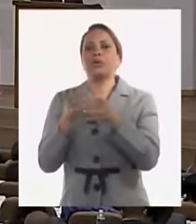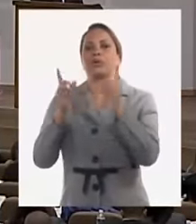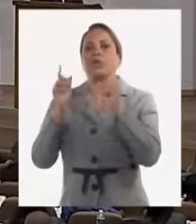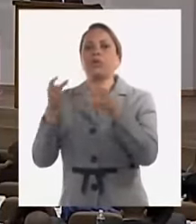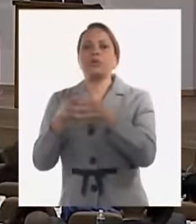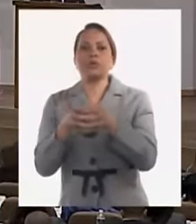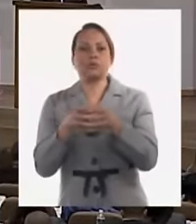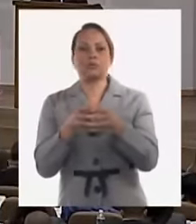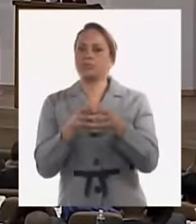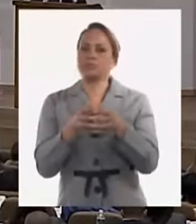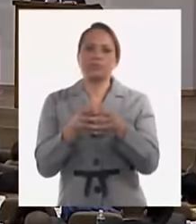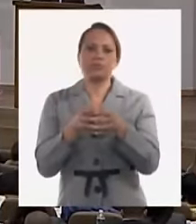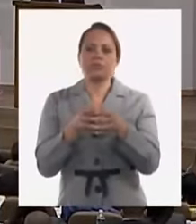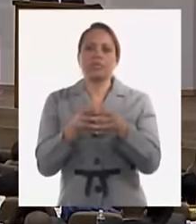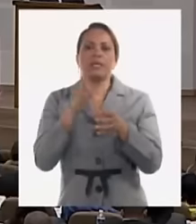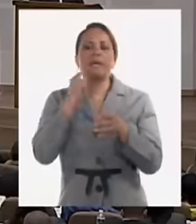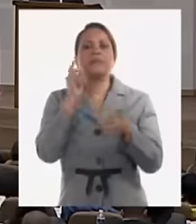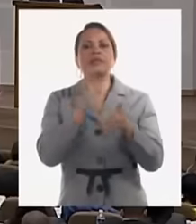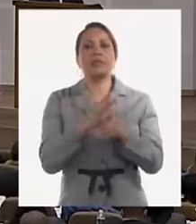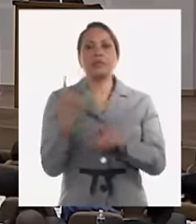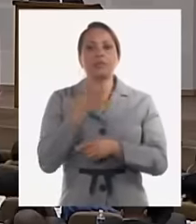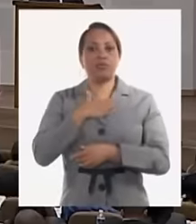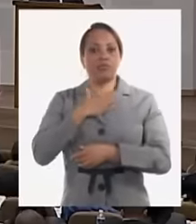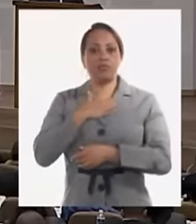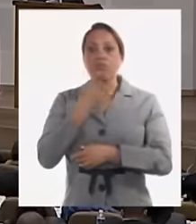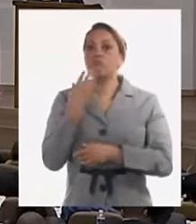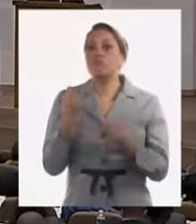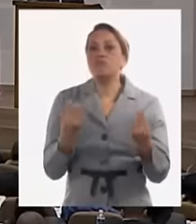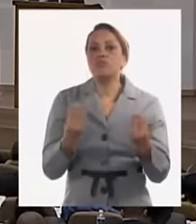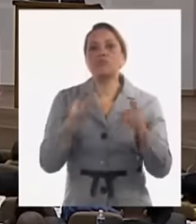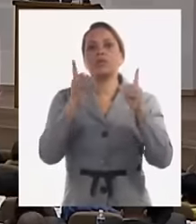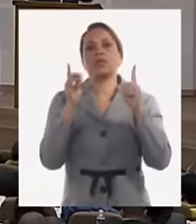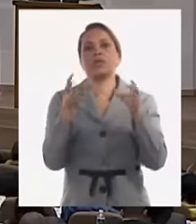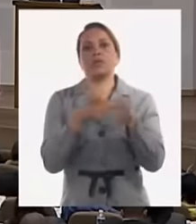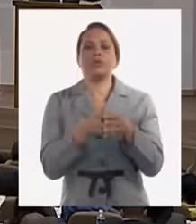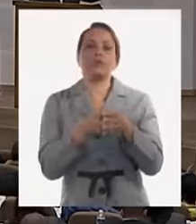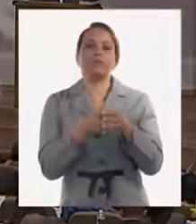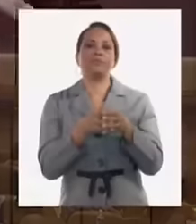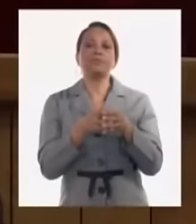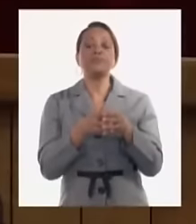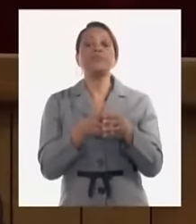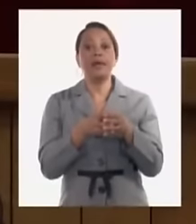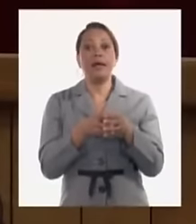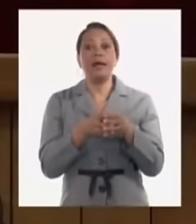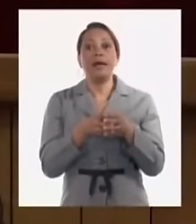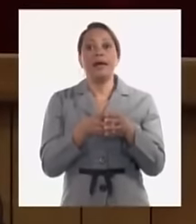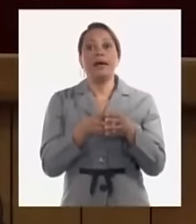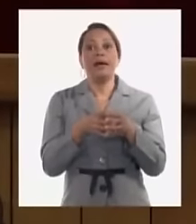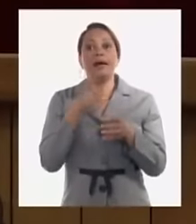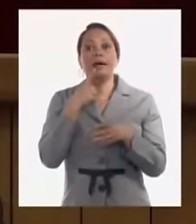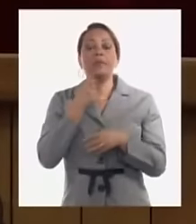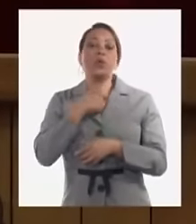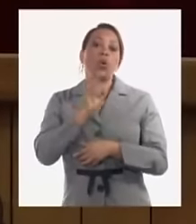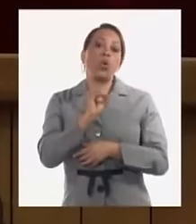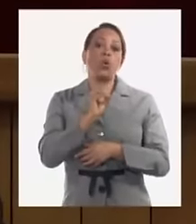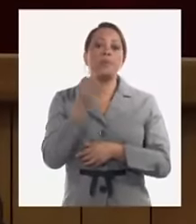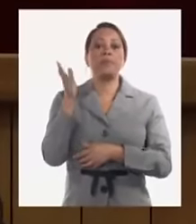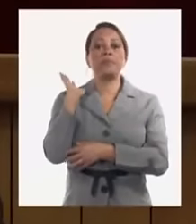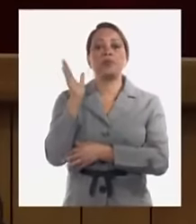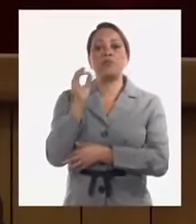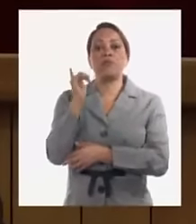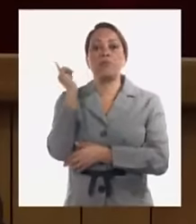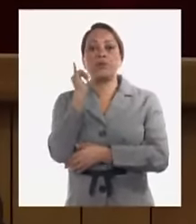niveles empezando por nosotros mismos y cuando no cogemos por la videoconferencia de todo mundo